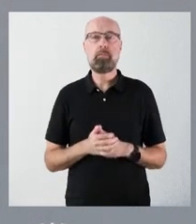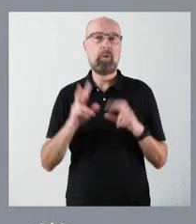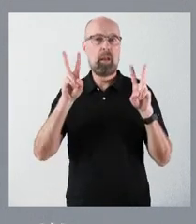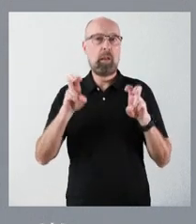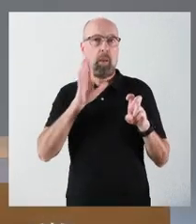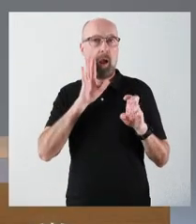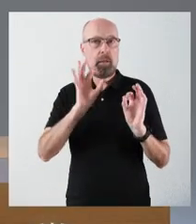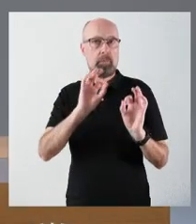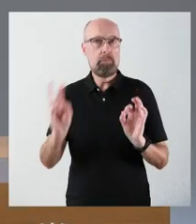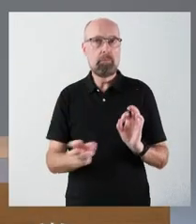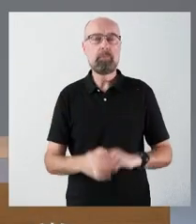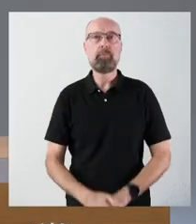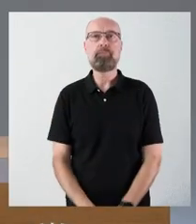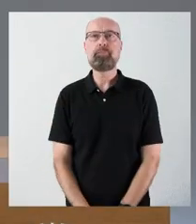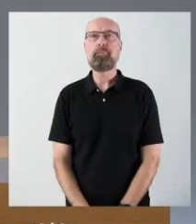cualquier otro.